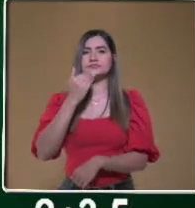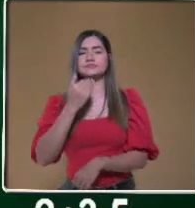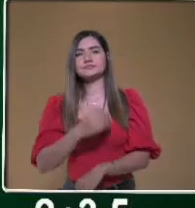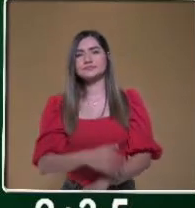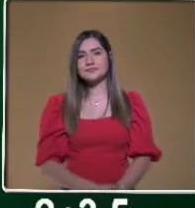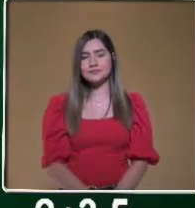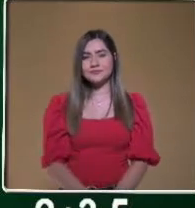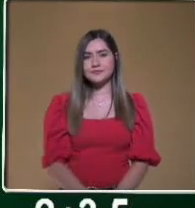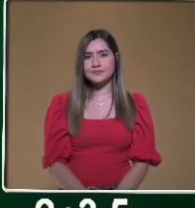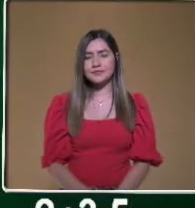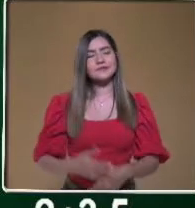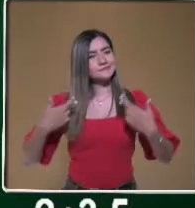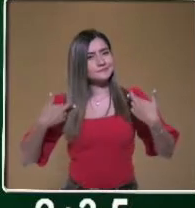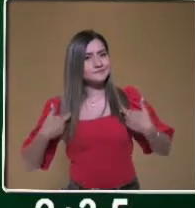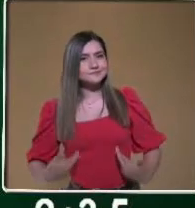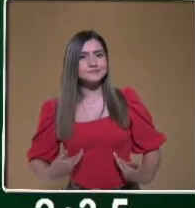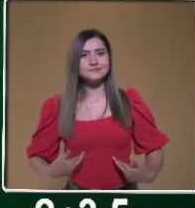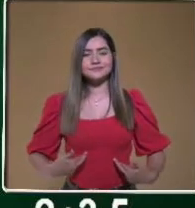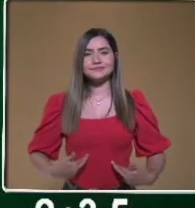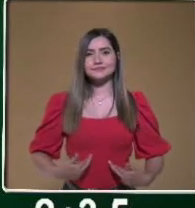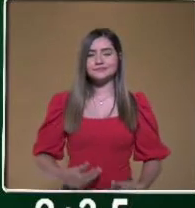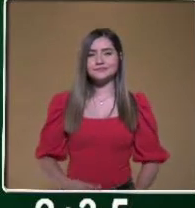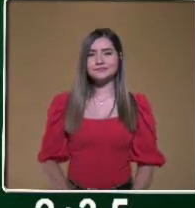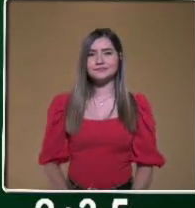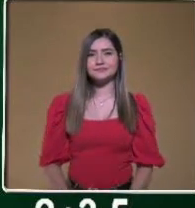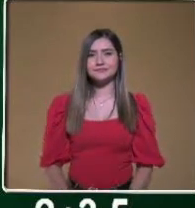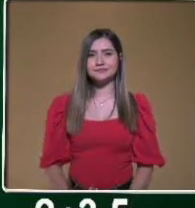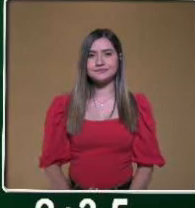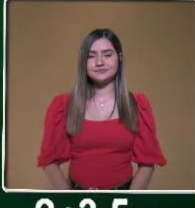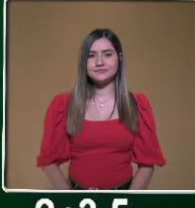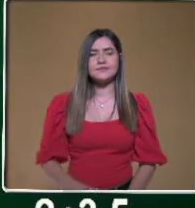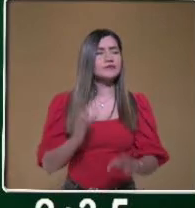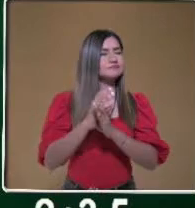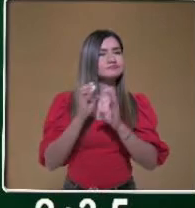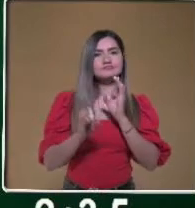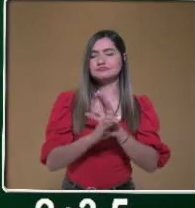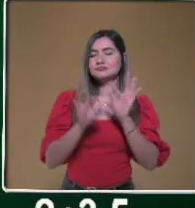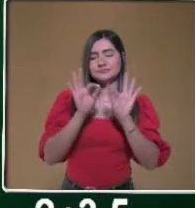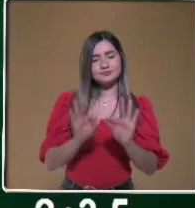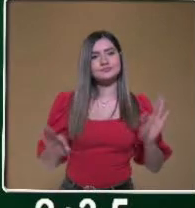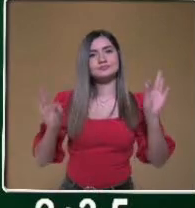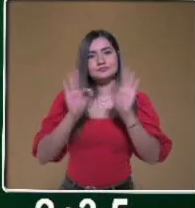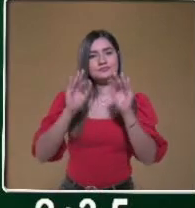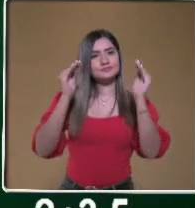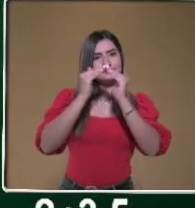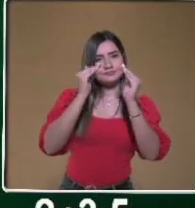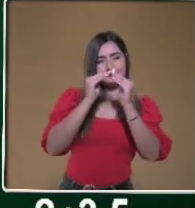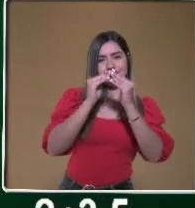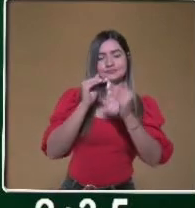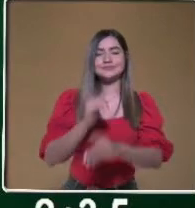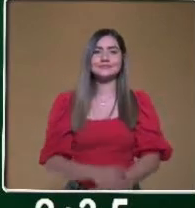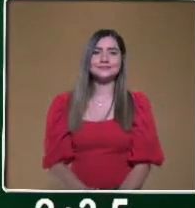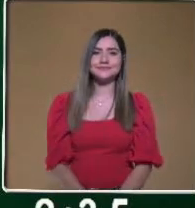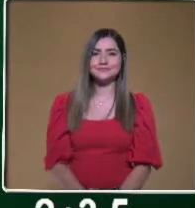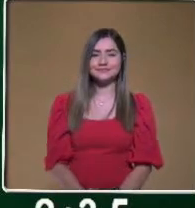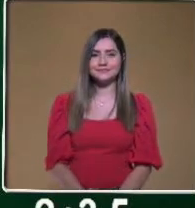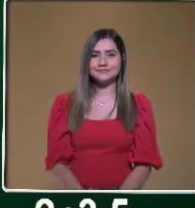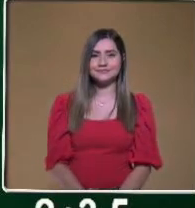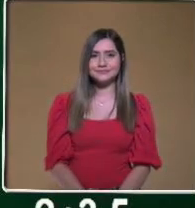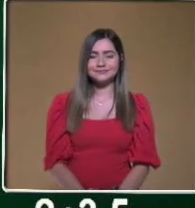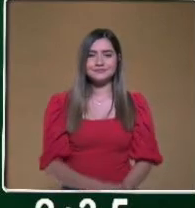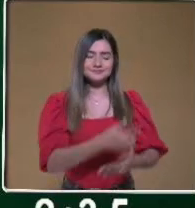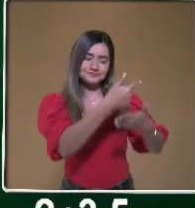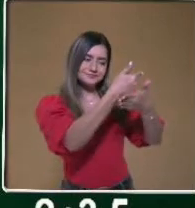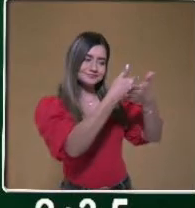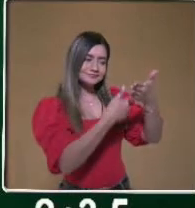ropa, electrodomésticos, cualquier otra cosa que necesite comprar, hace una lista.